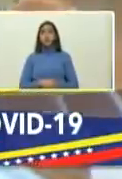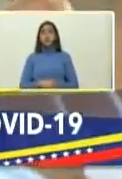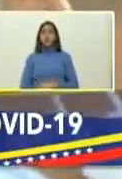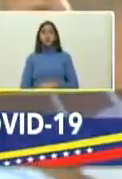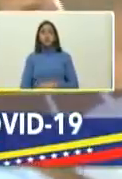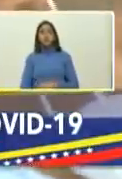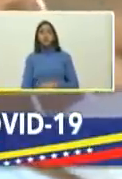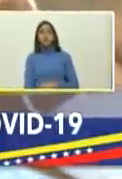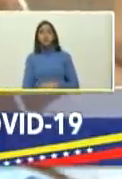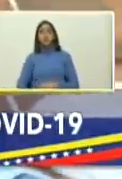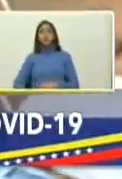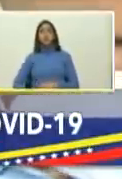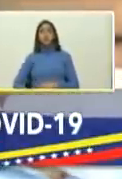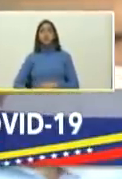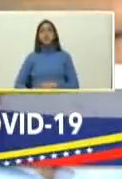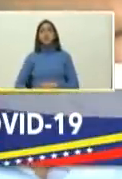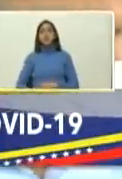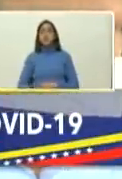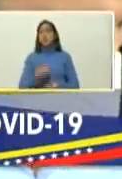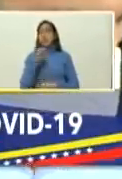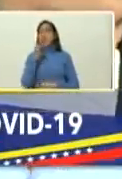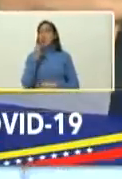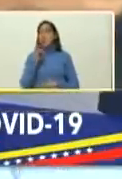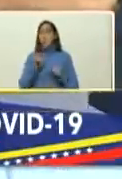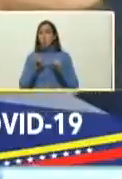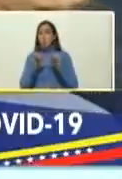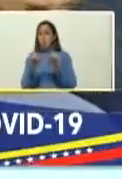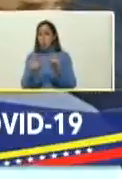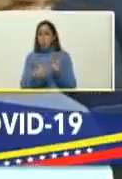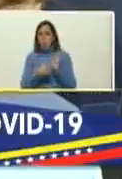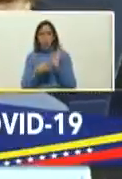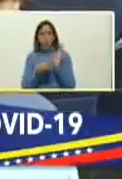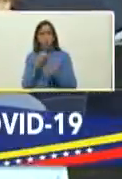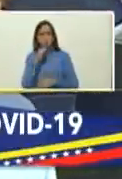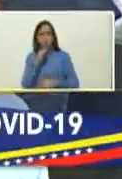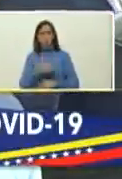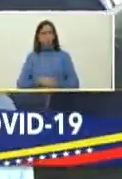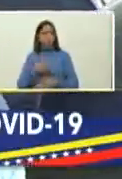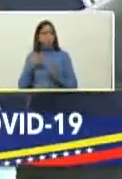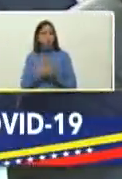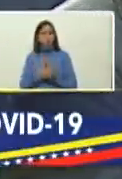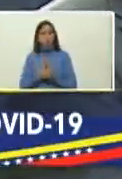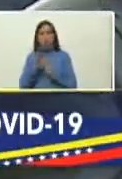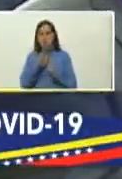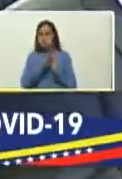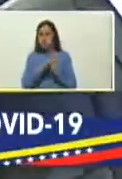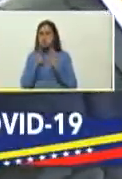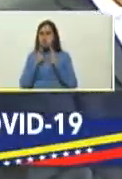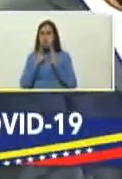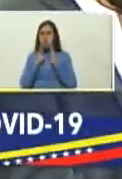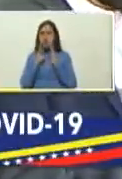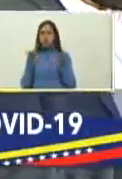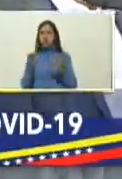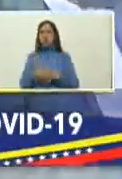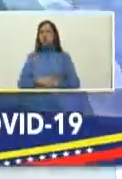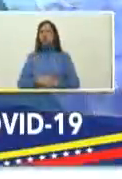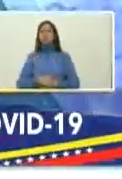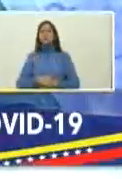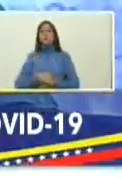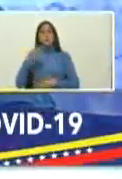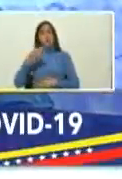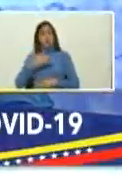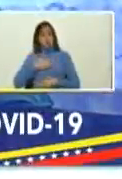bueno aquí el informe sigue diciendo cosas recomendaciones yo siempre